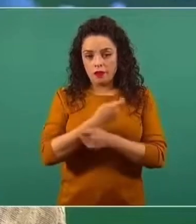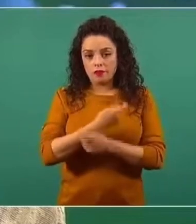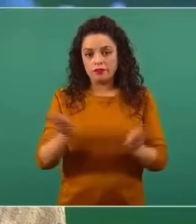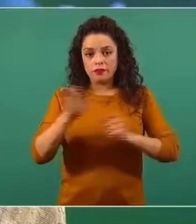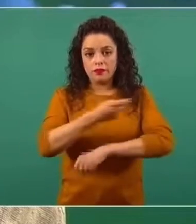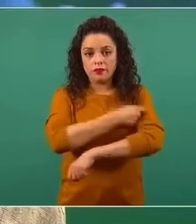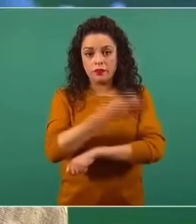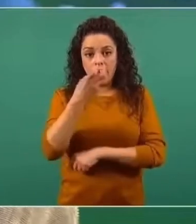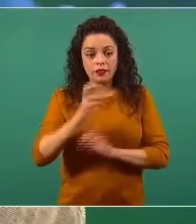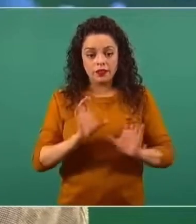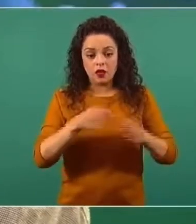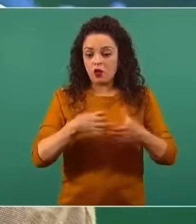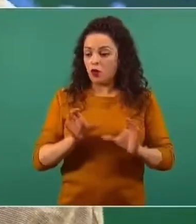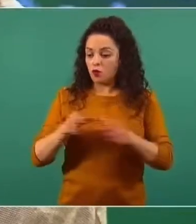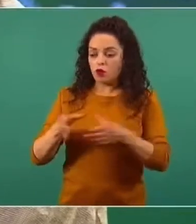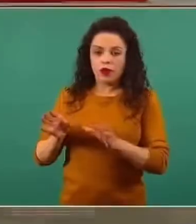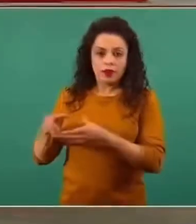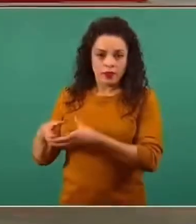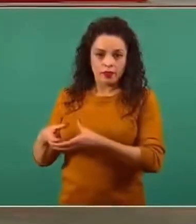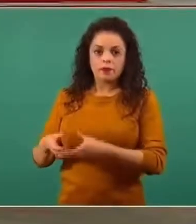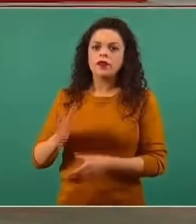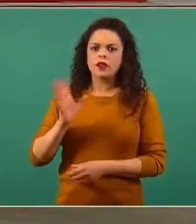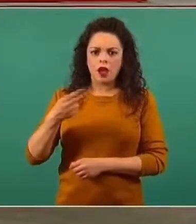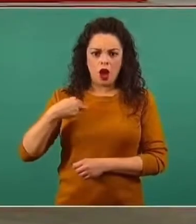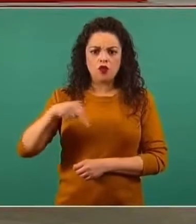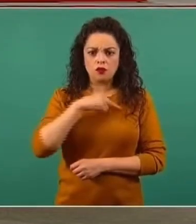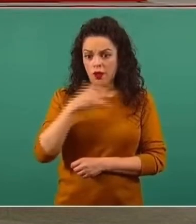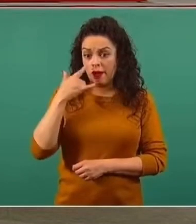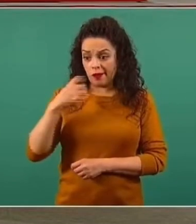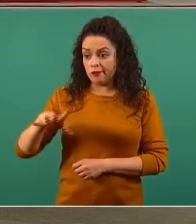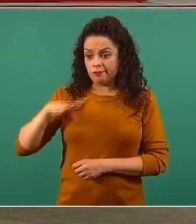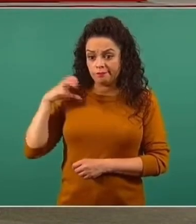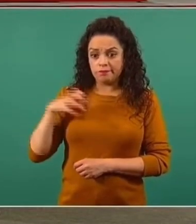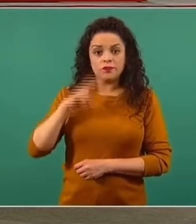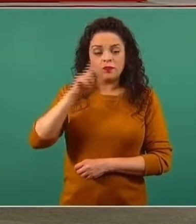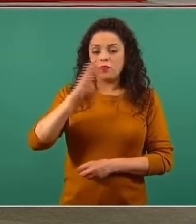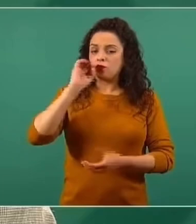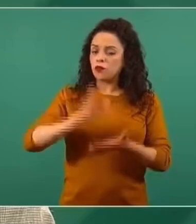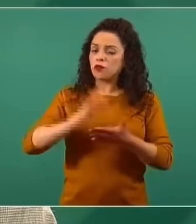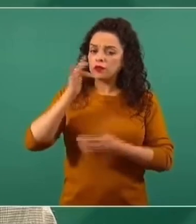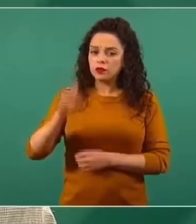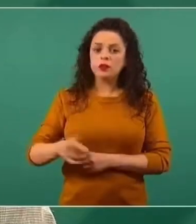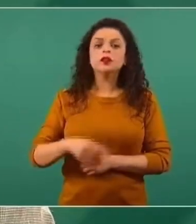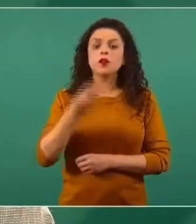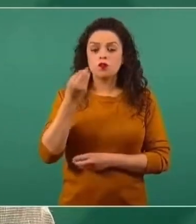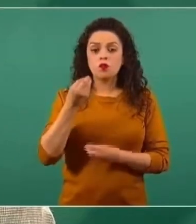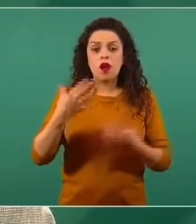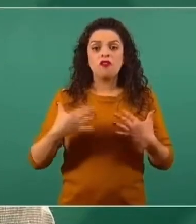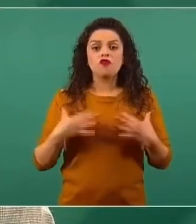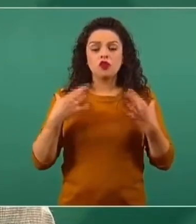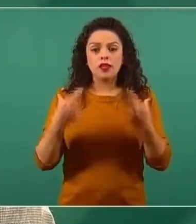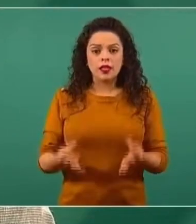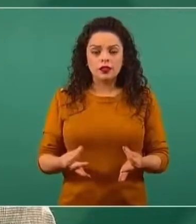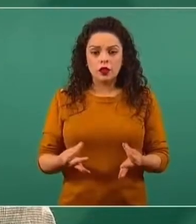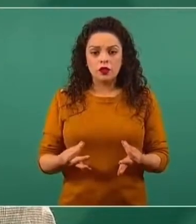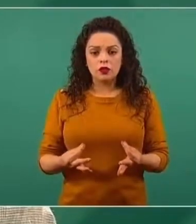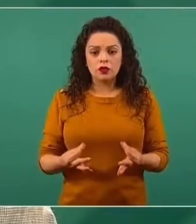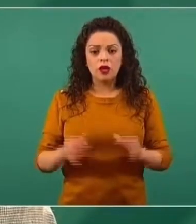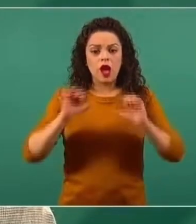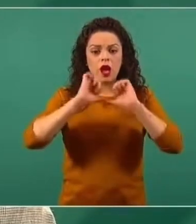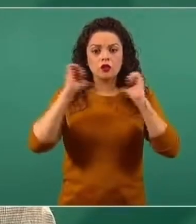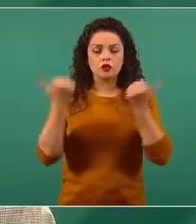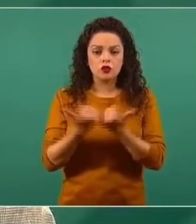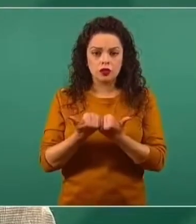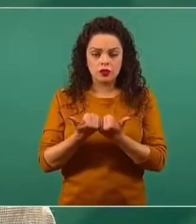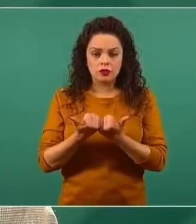estas comunidades. Hemos estado trabajando en ello, quiero agradecer públicamente la colaboración de varias fundaciones y asociaciones